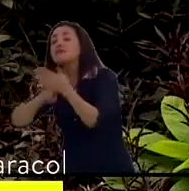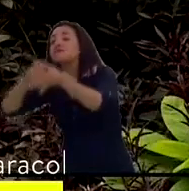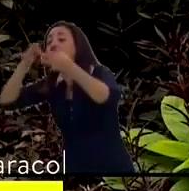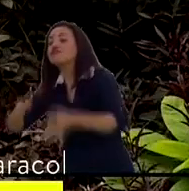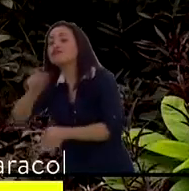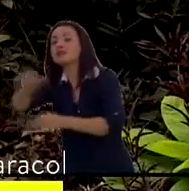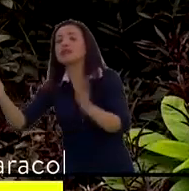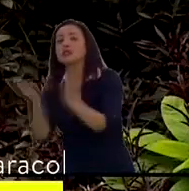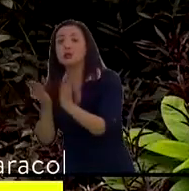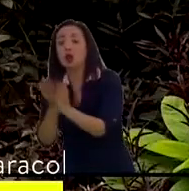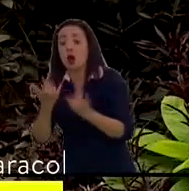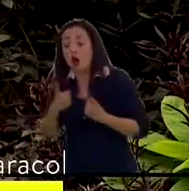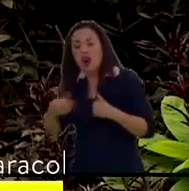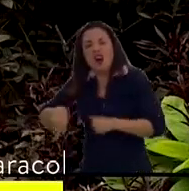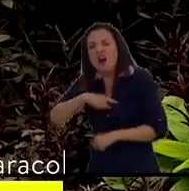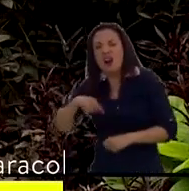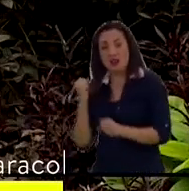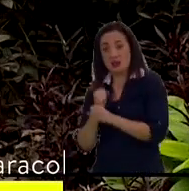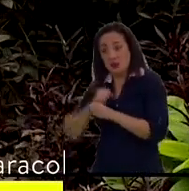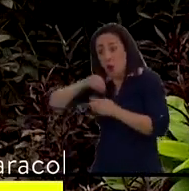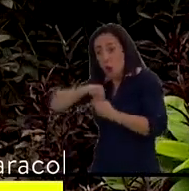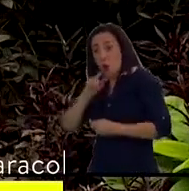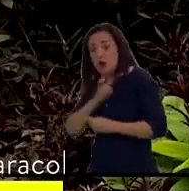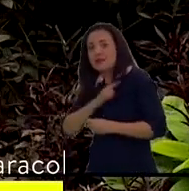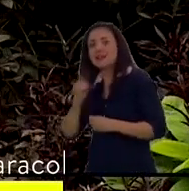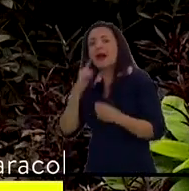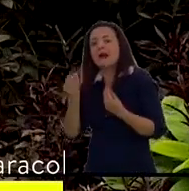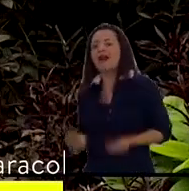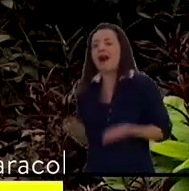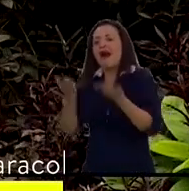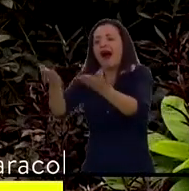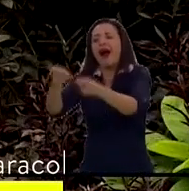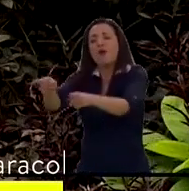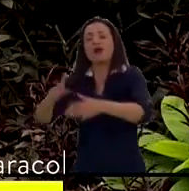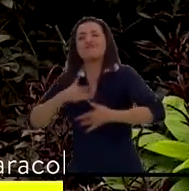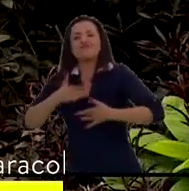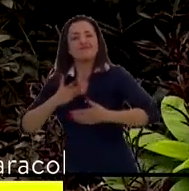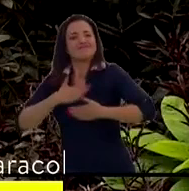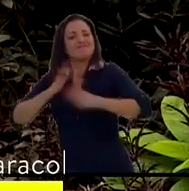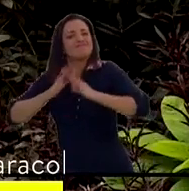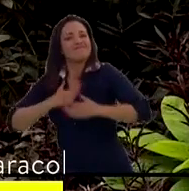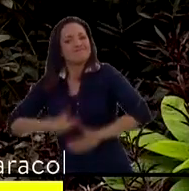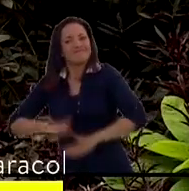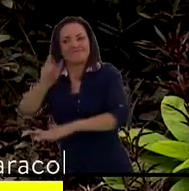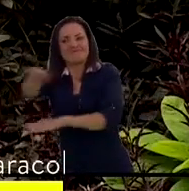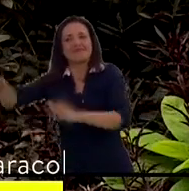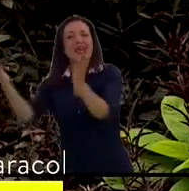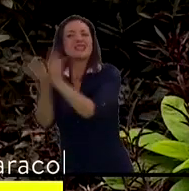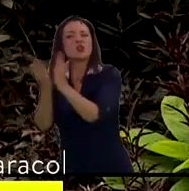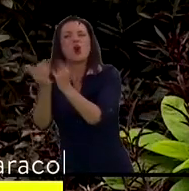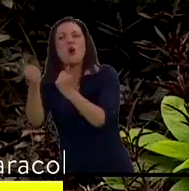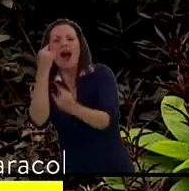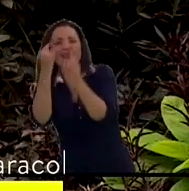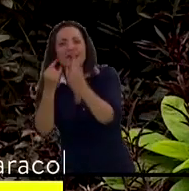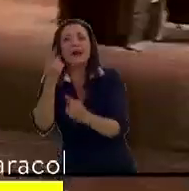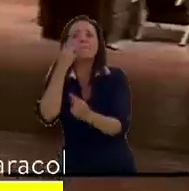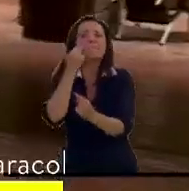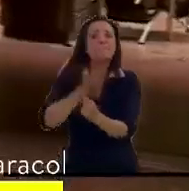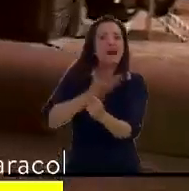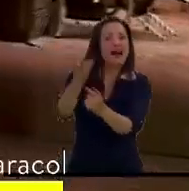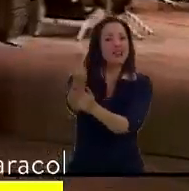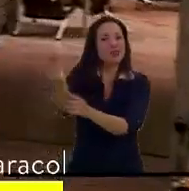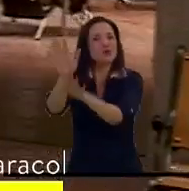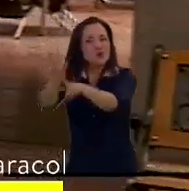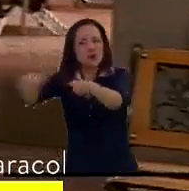Nosotros trabajamos en pro de satisfacer todos los intereses de nuestros estudiantes y sus padres de familia.